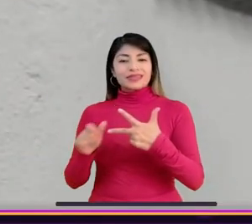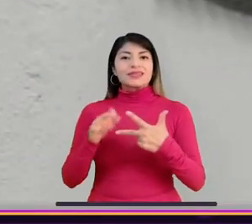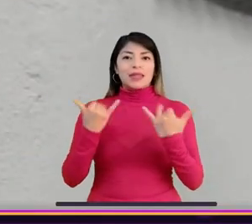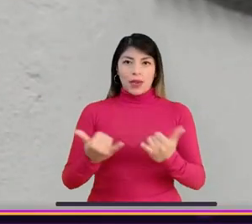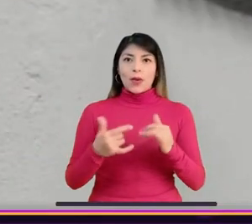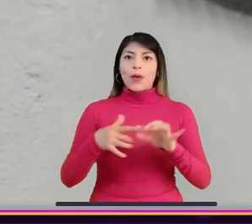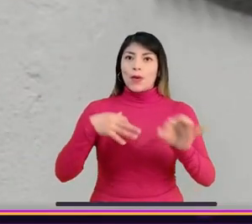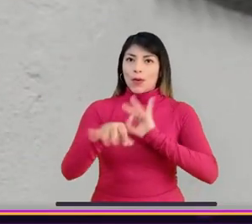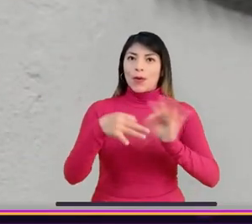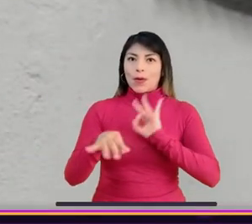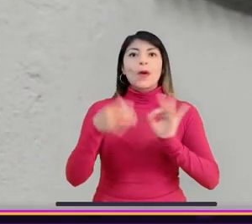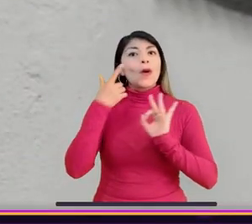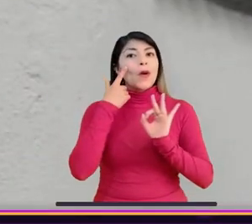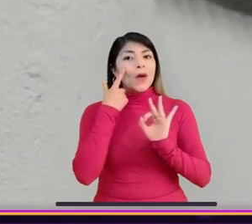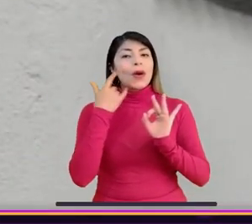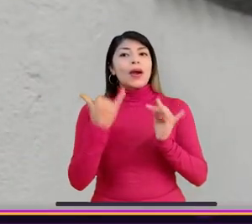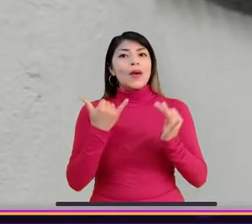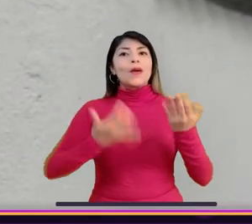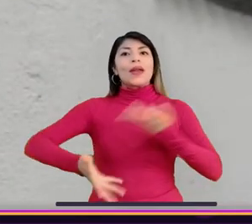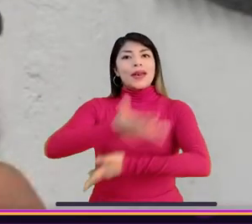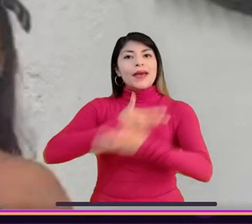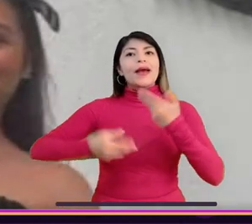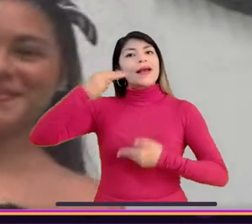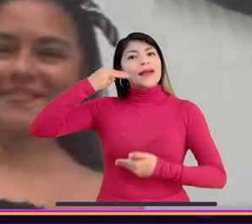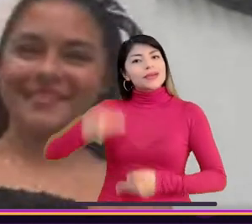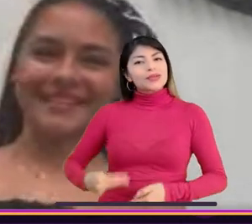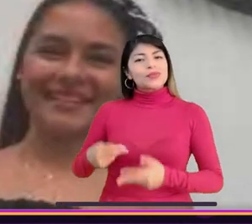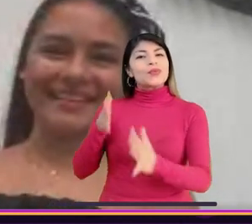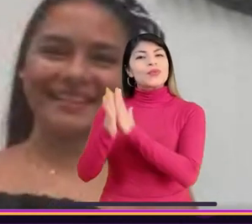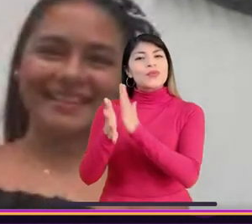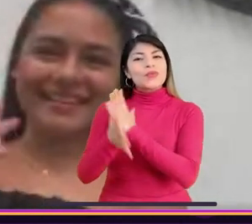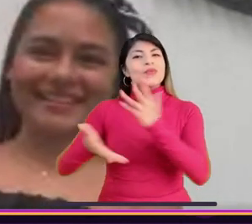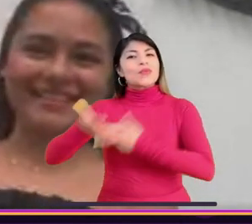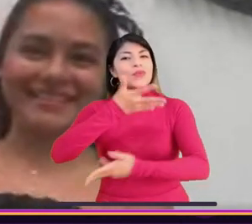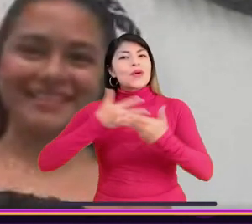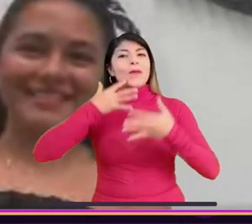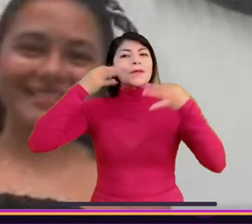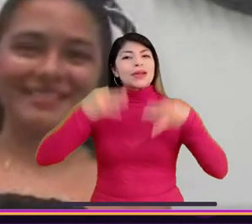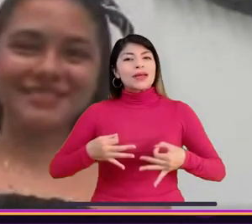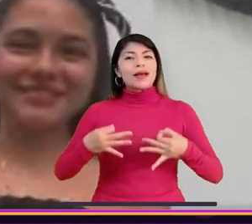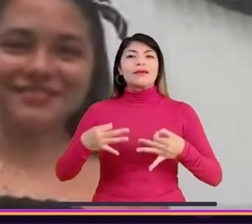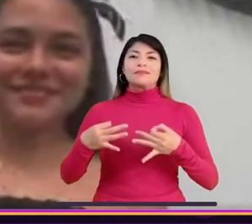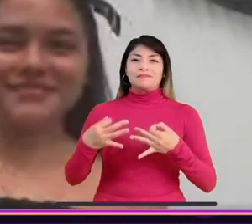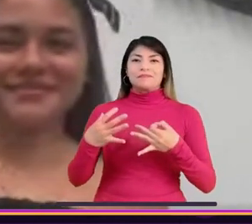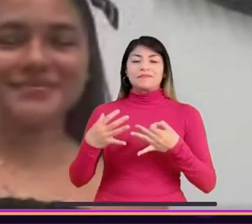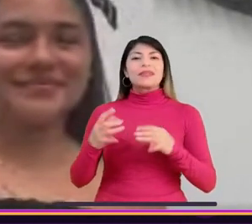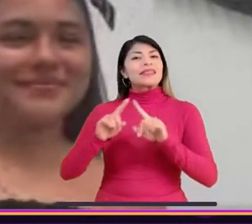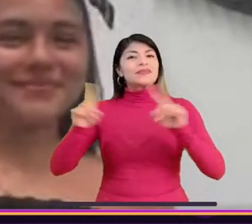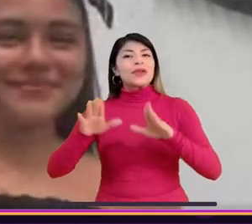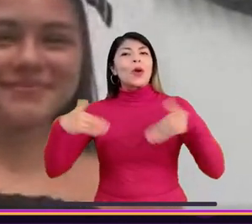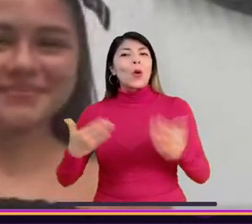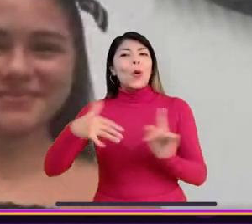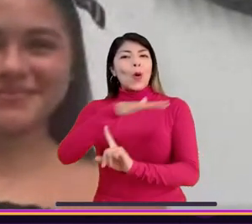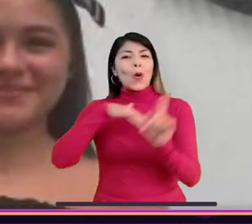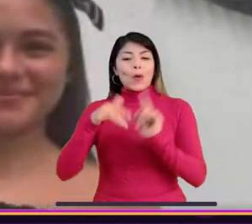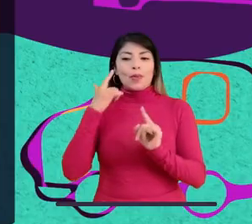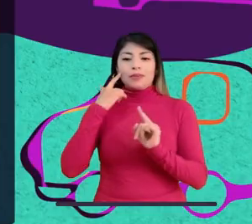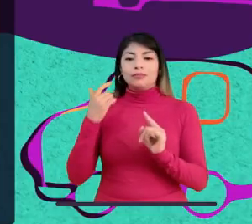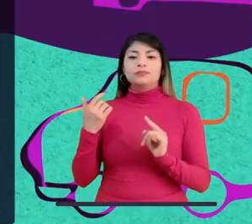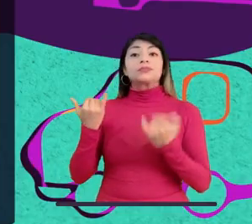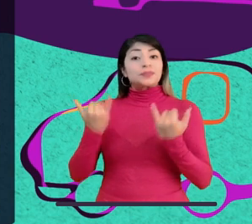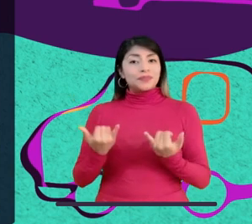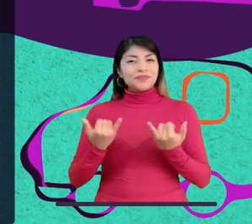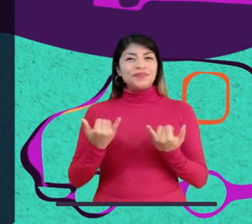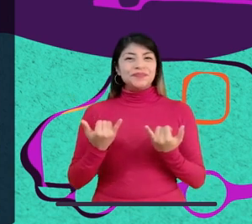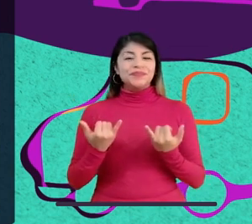tres niños tan distintos entre sí hoy van a tener la oportunidad de compartir sus historias y conocer realidades muy diferentes a las suyas.